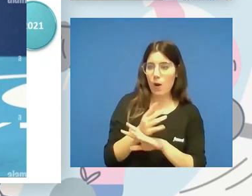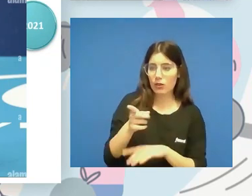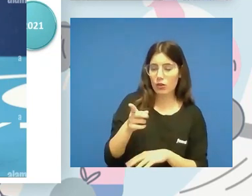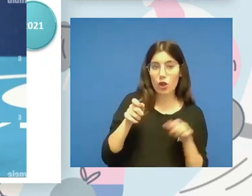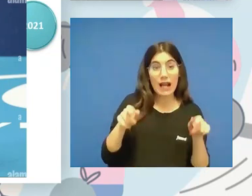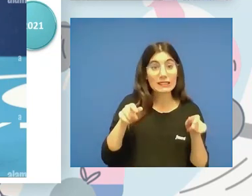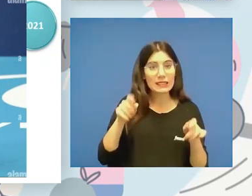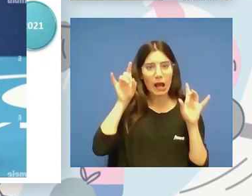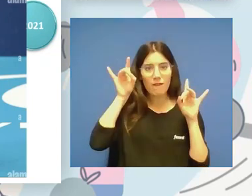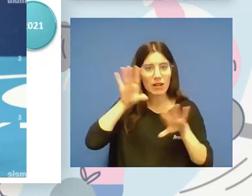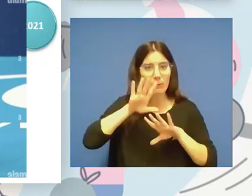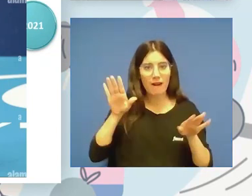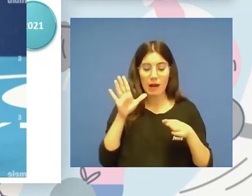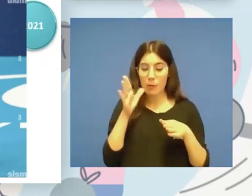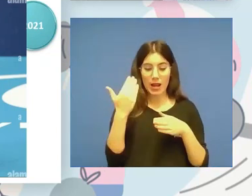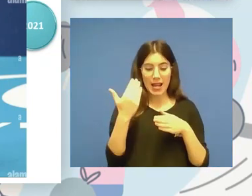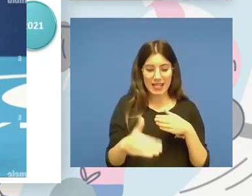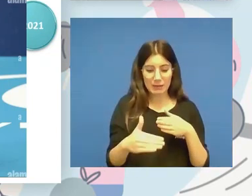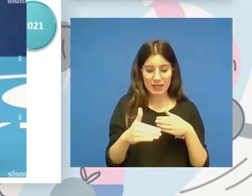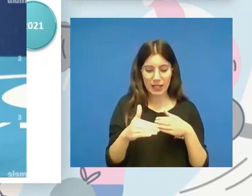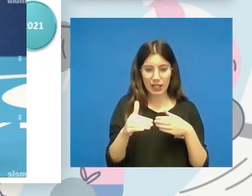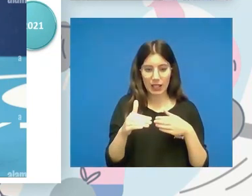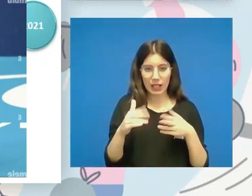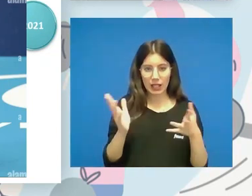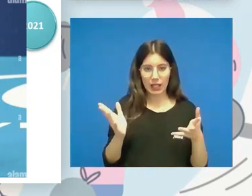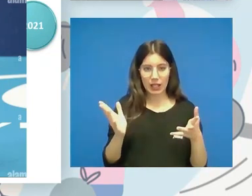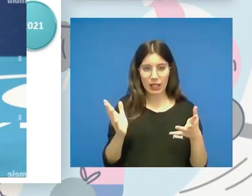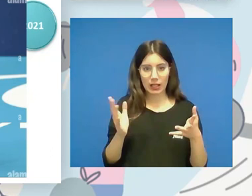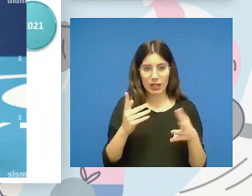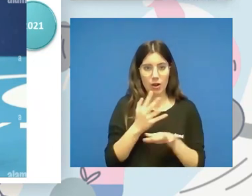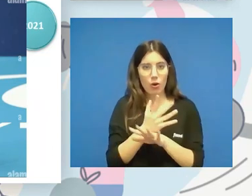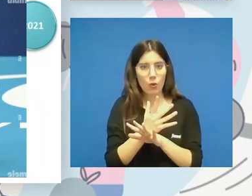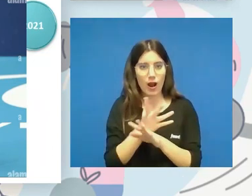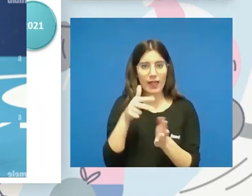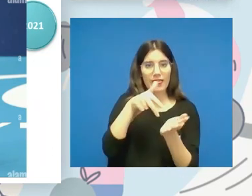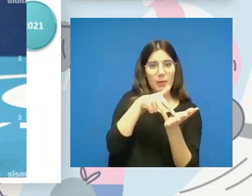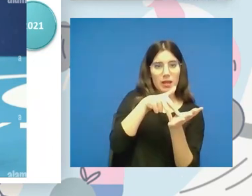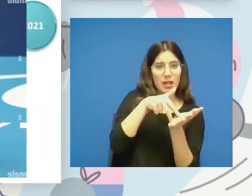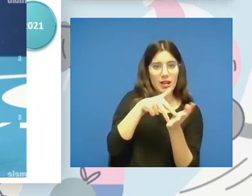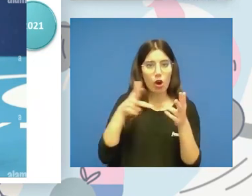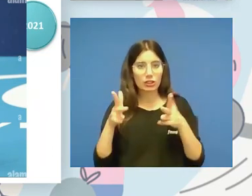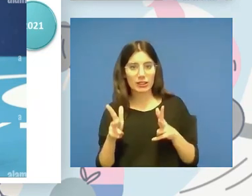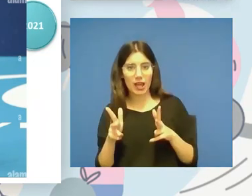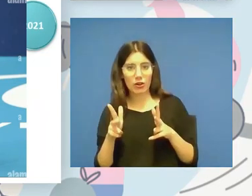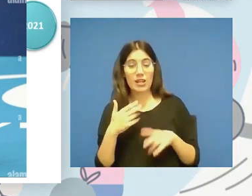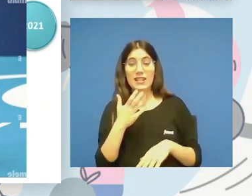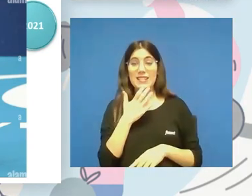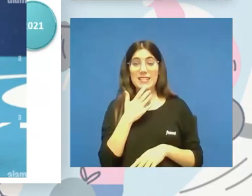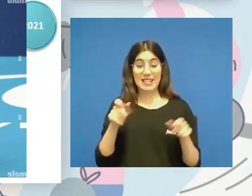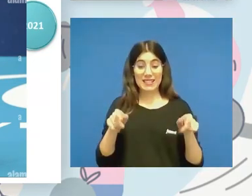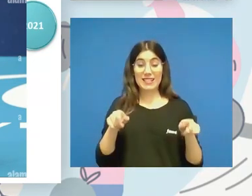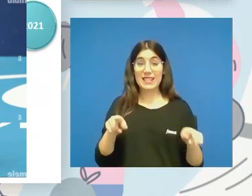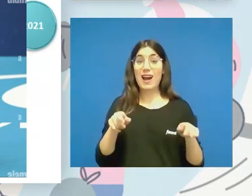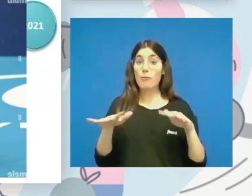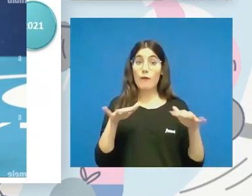es el límite entre jugar de pie y jugar sentado. O si vierais esa silla en movimiento,